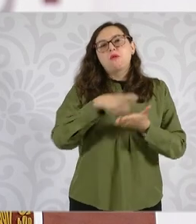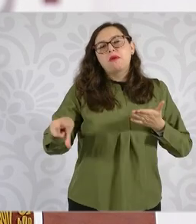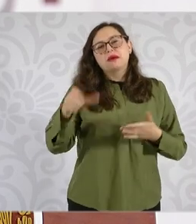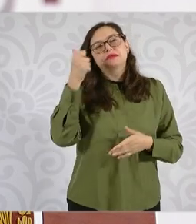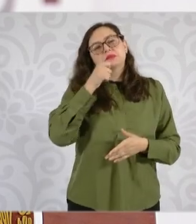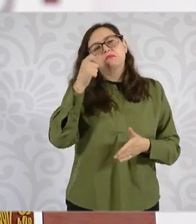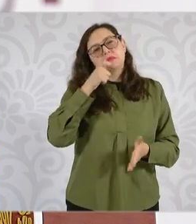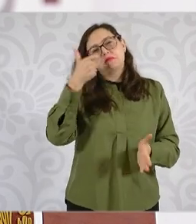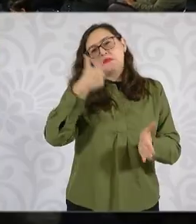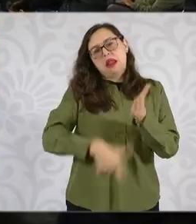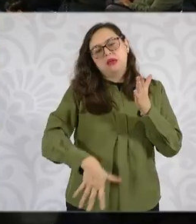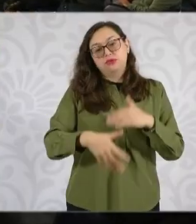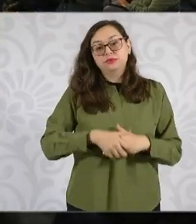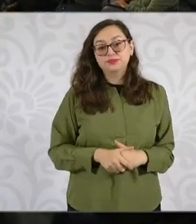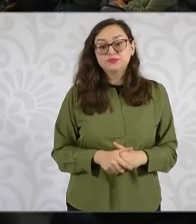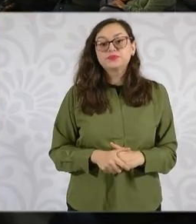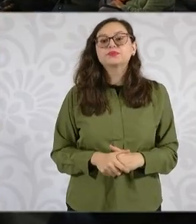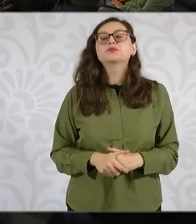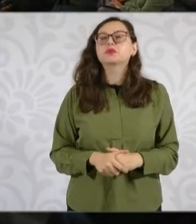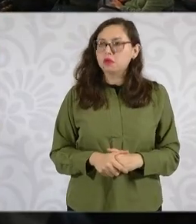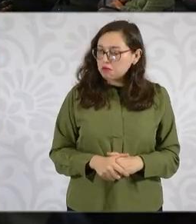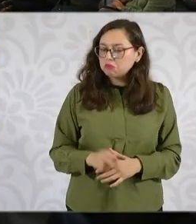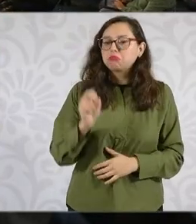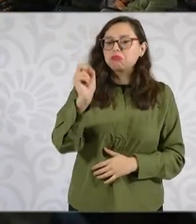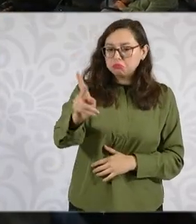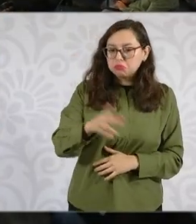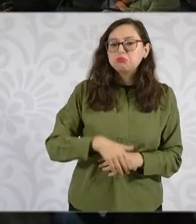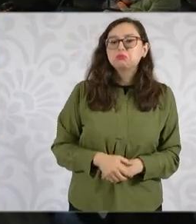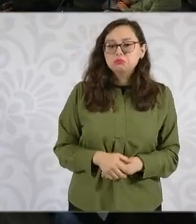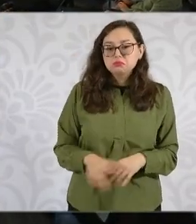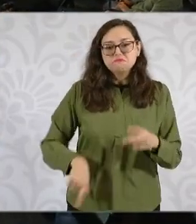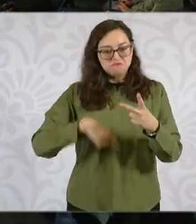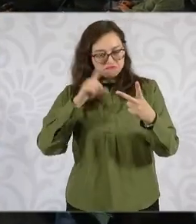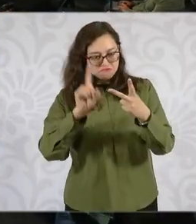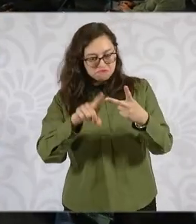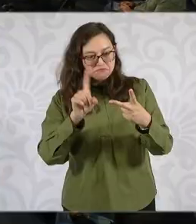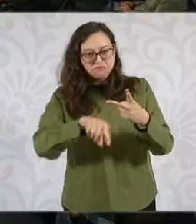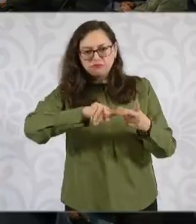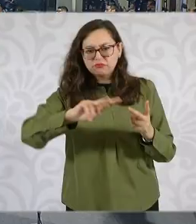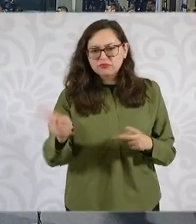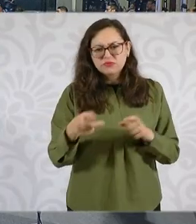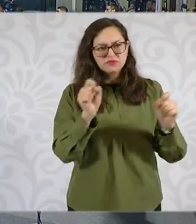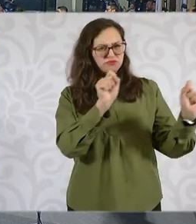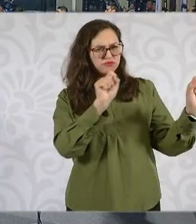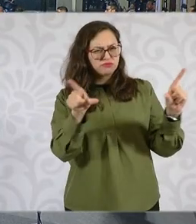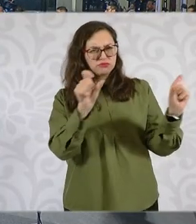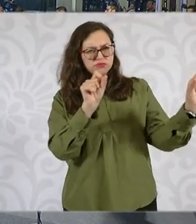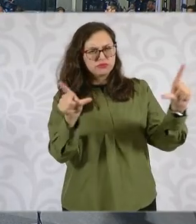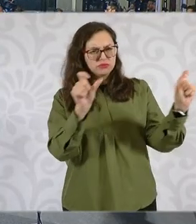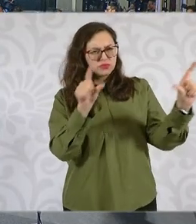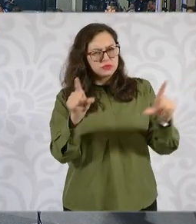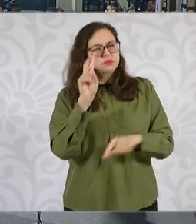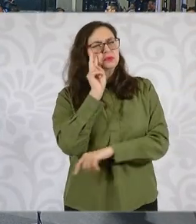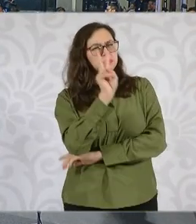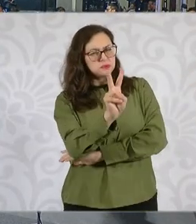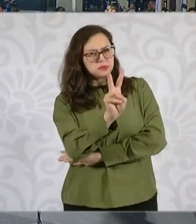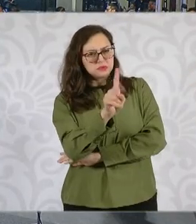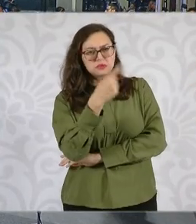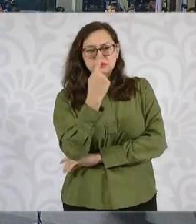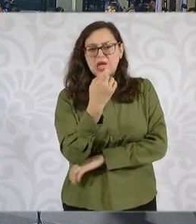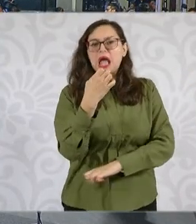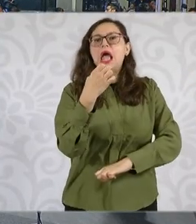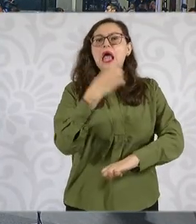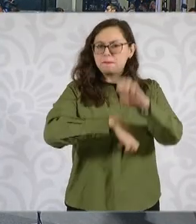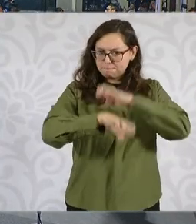económica. Segunda duda es, en las láminas alcancé a ver que se va a constituir una